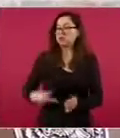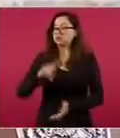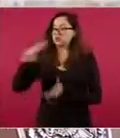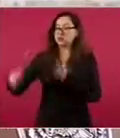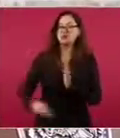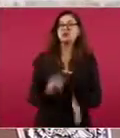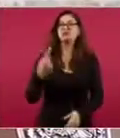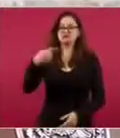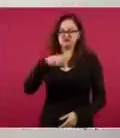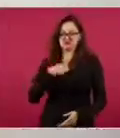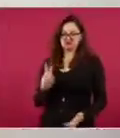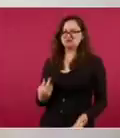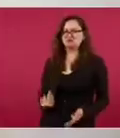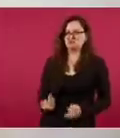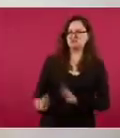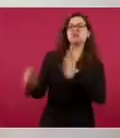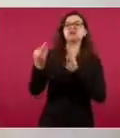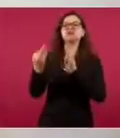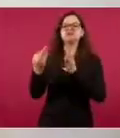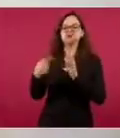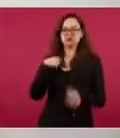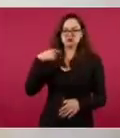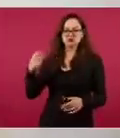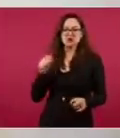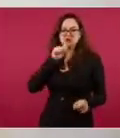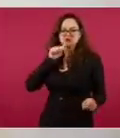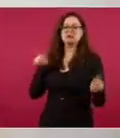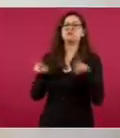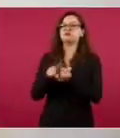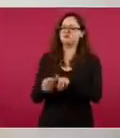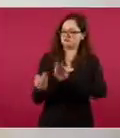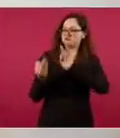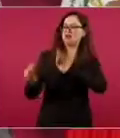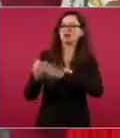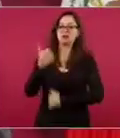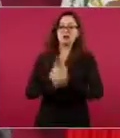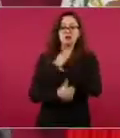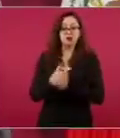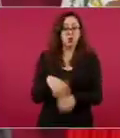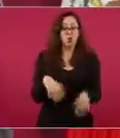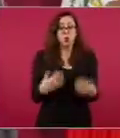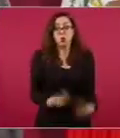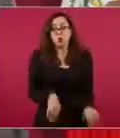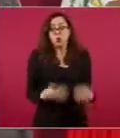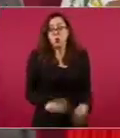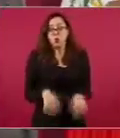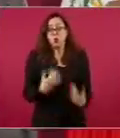ya me voy a enfrentar. Uy, qué miedo.